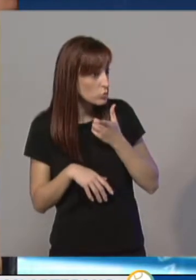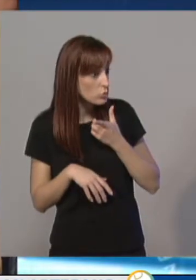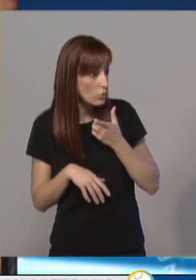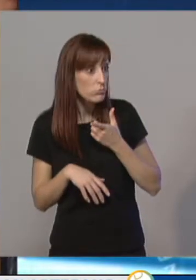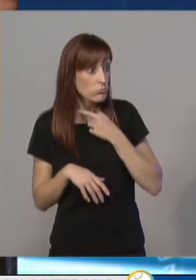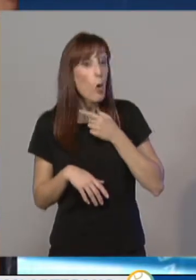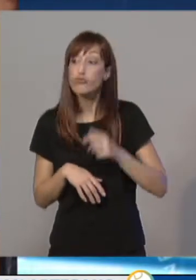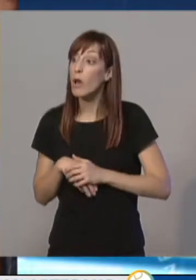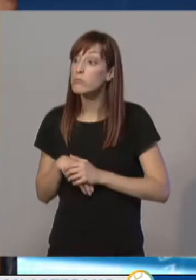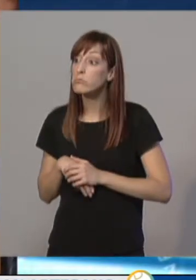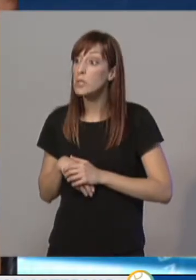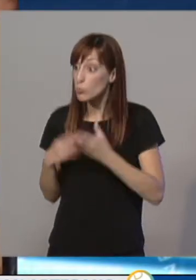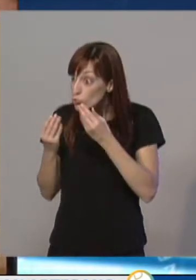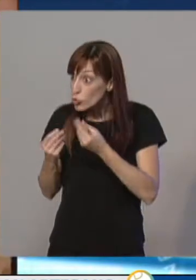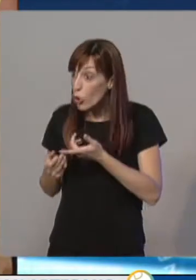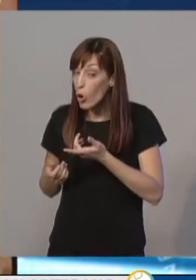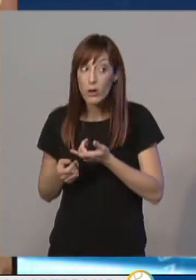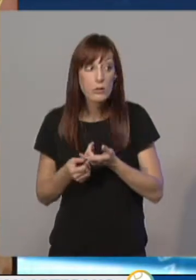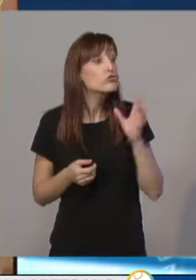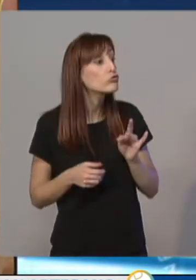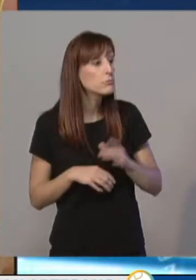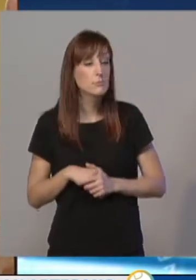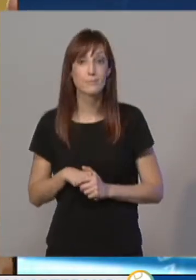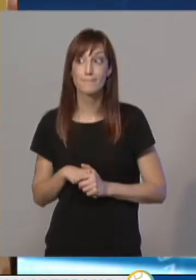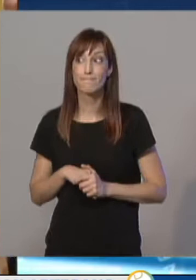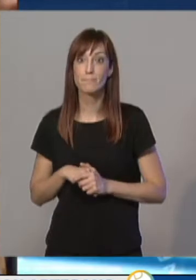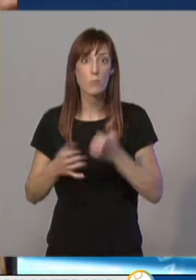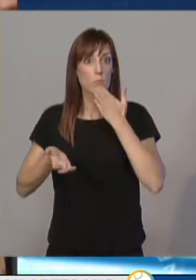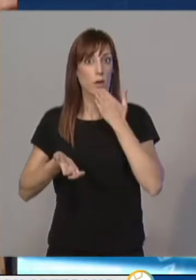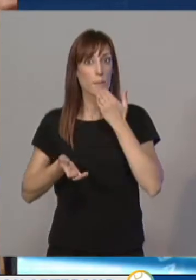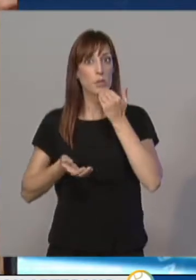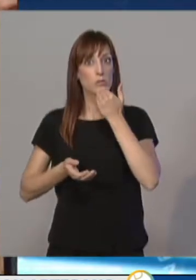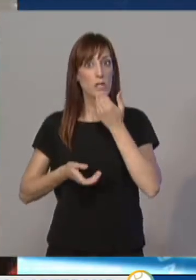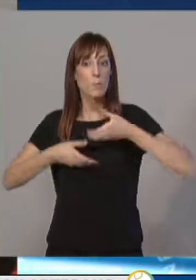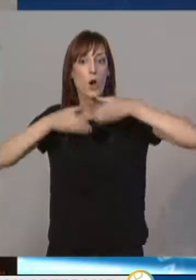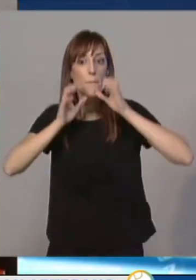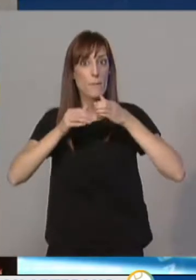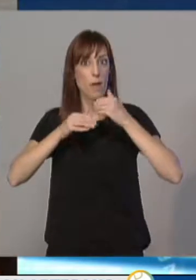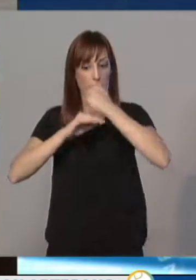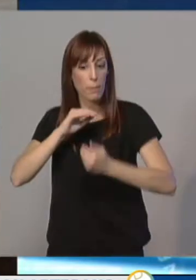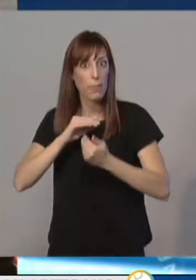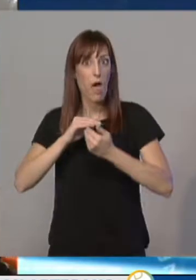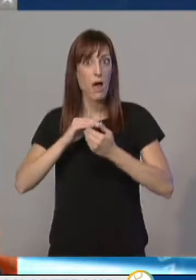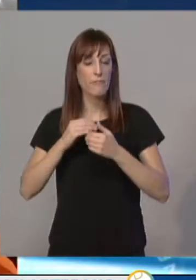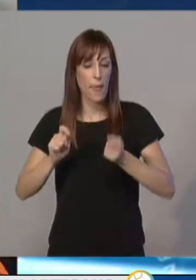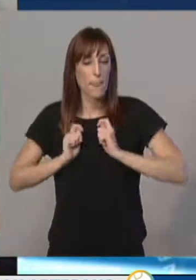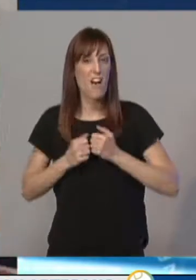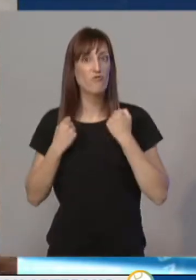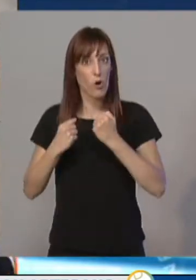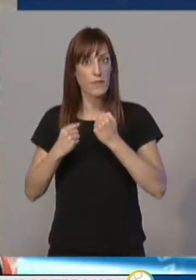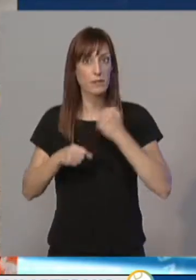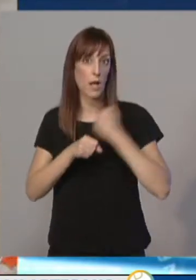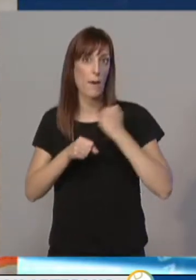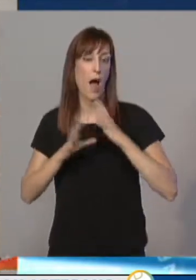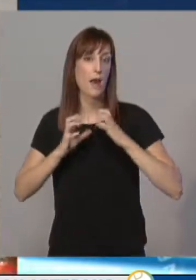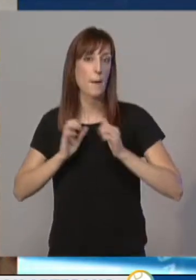Por la mañana un buen desayuno, en vez de con pan y leche, pues vas más potente a trabajar y a estudiar. El capitán Pantástico ha sido el encargado de